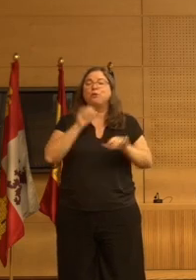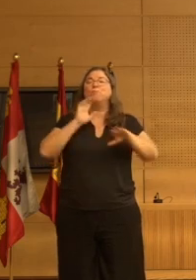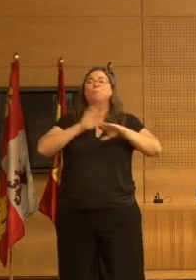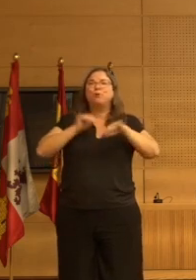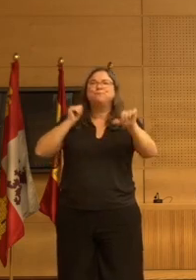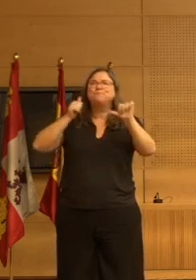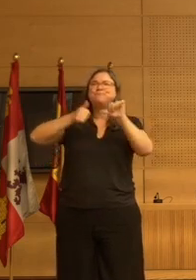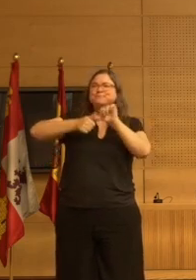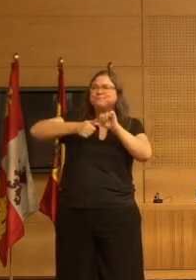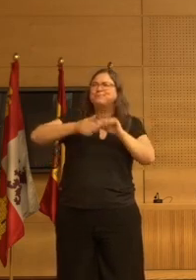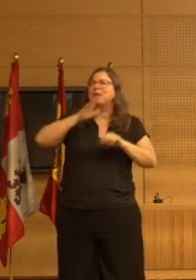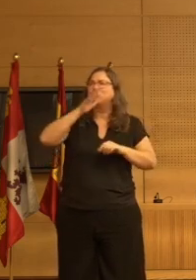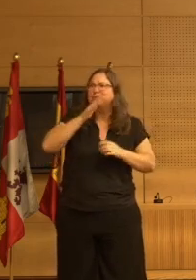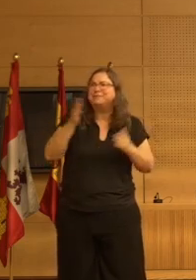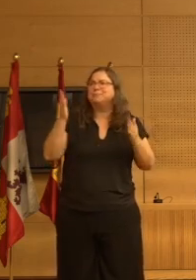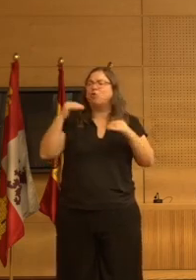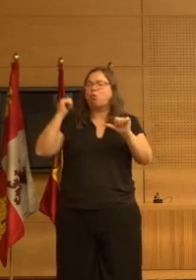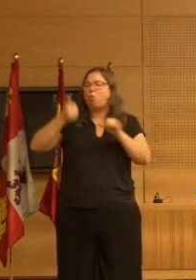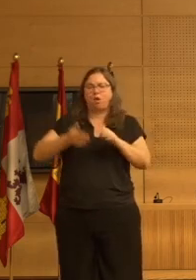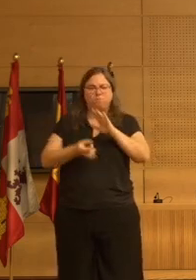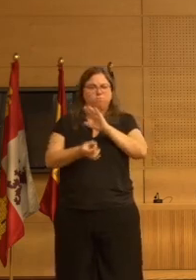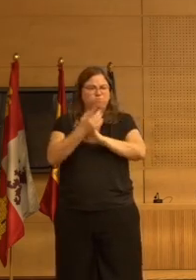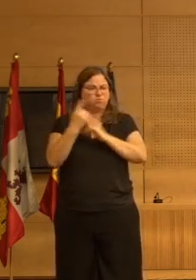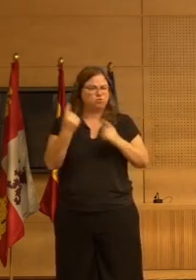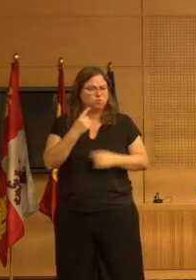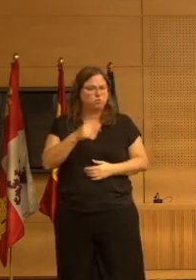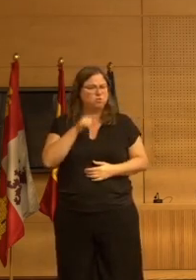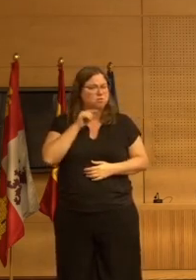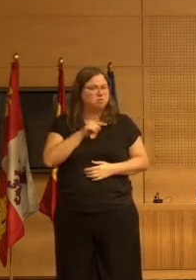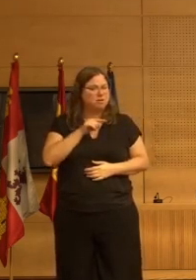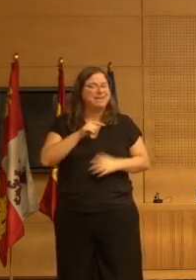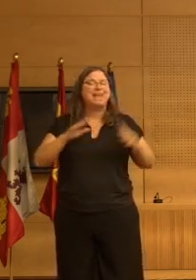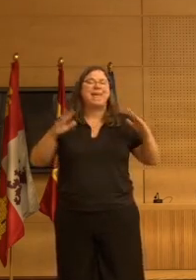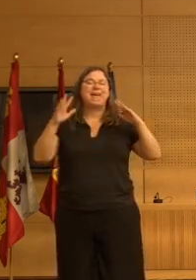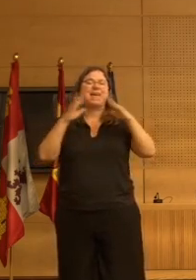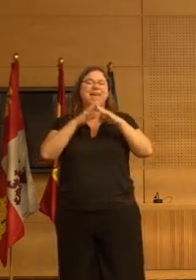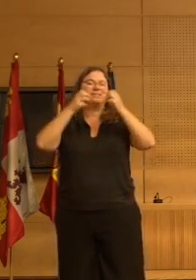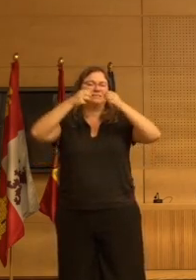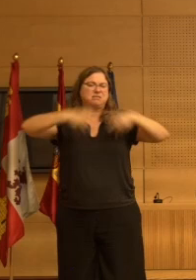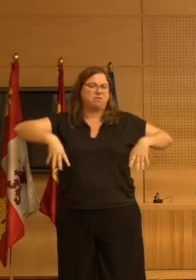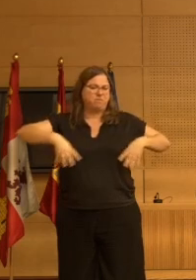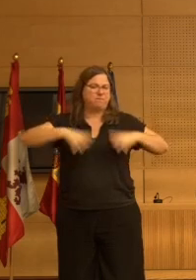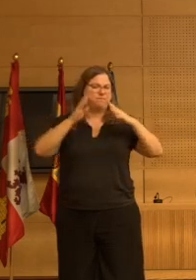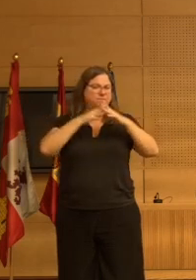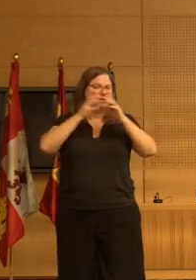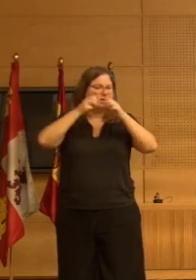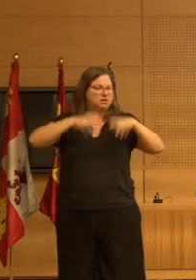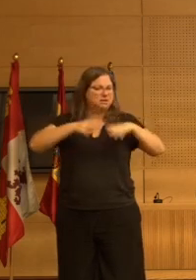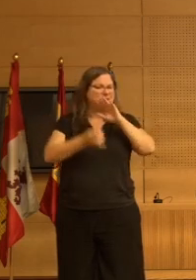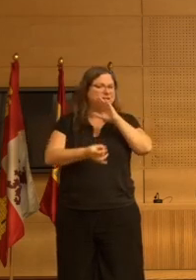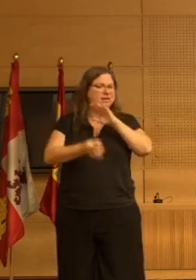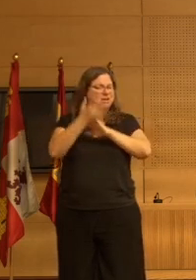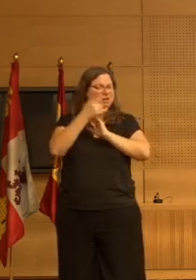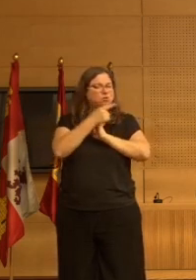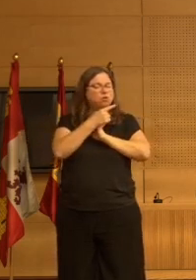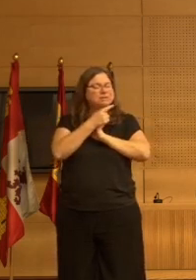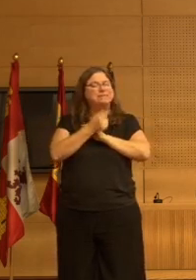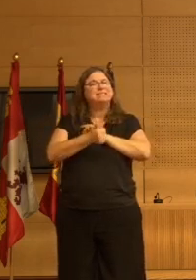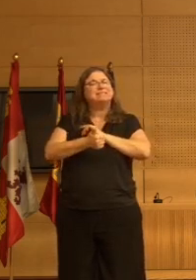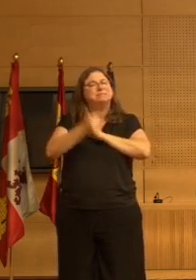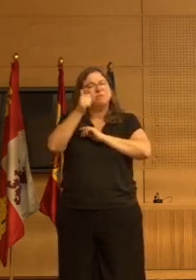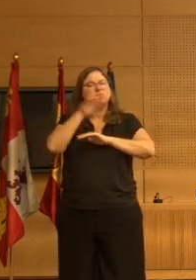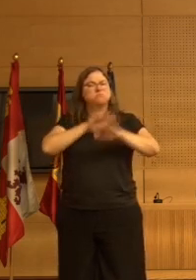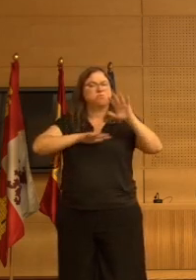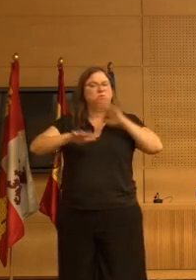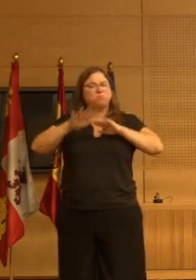posibilidades ambientales etcétera y aquí tendríamos un poco el esquema jerárquico la alteración de sueño sería la más compleja y podría estar